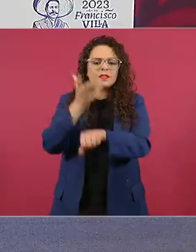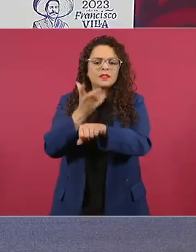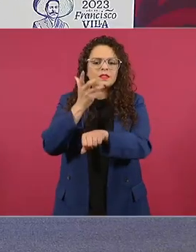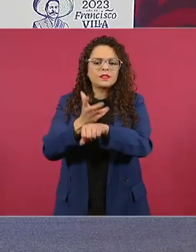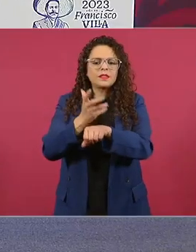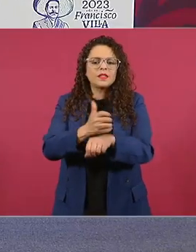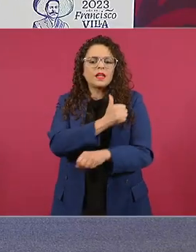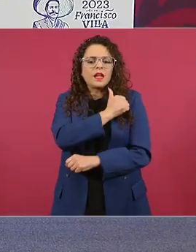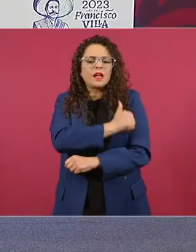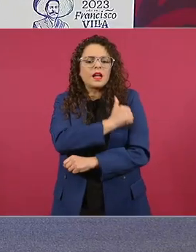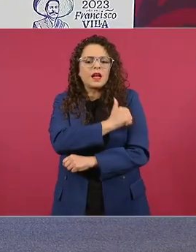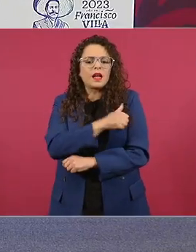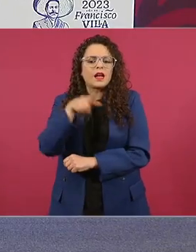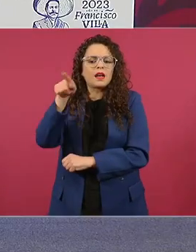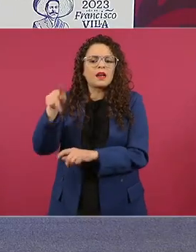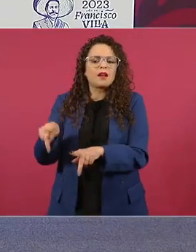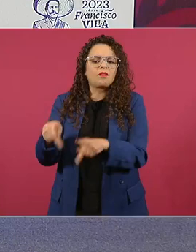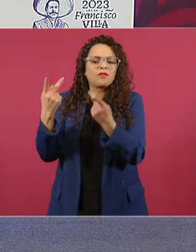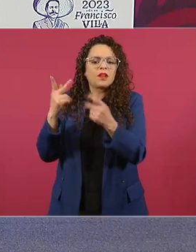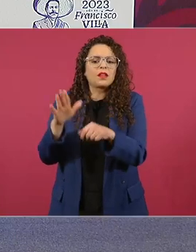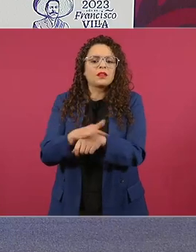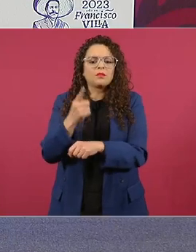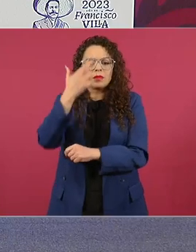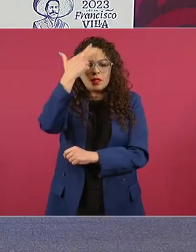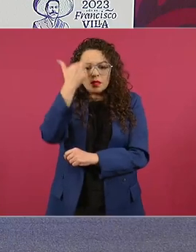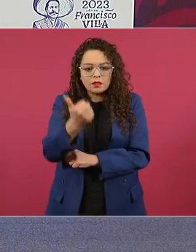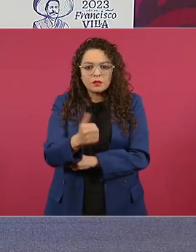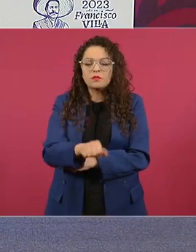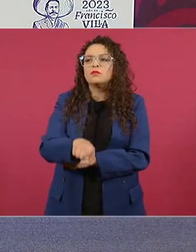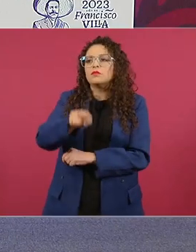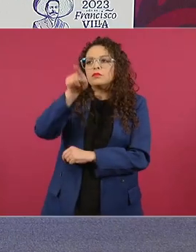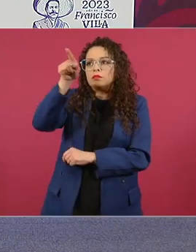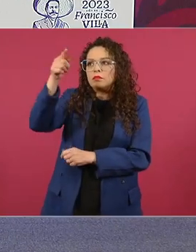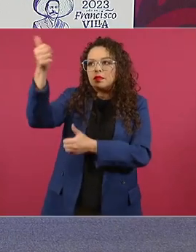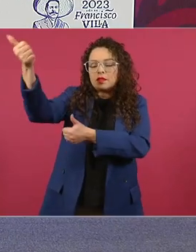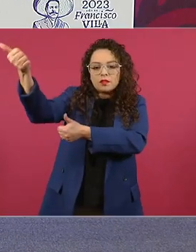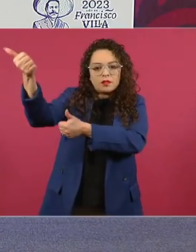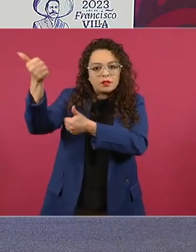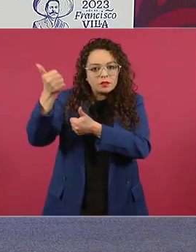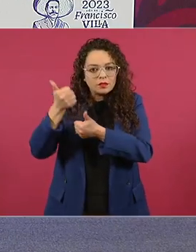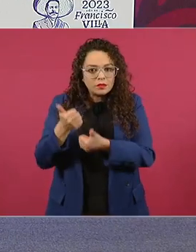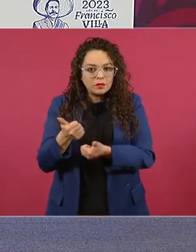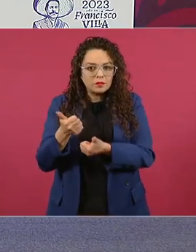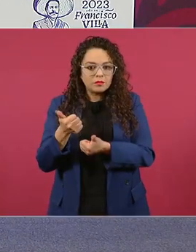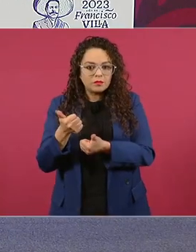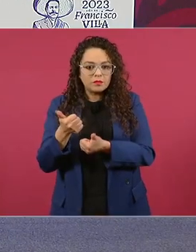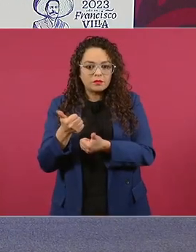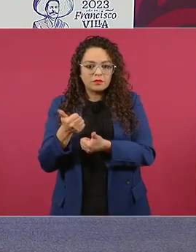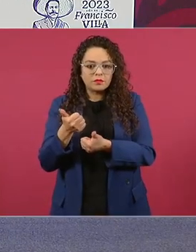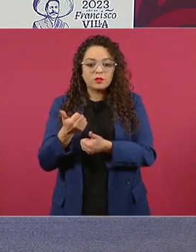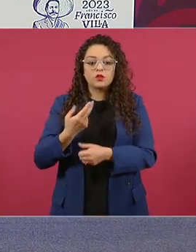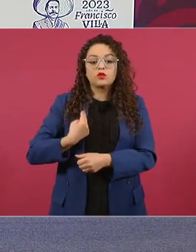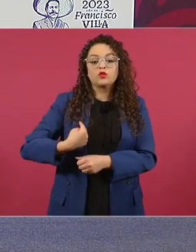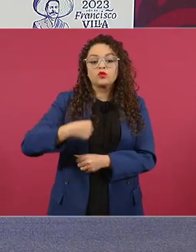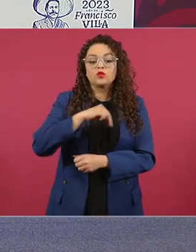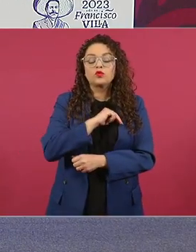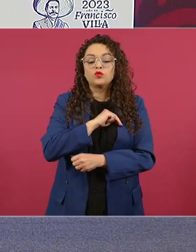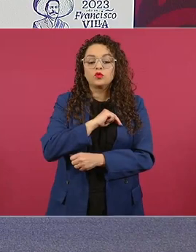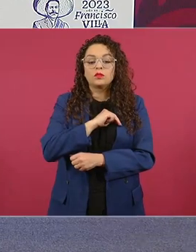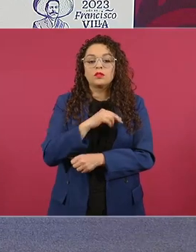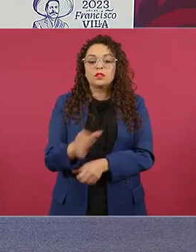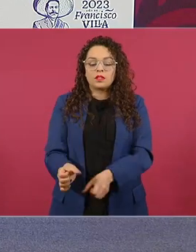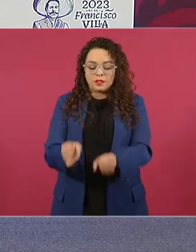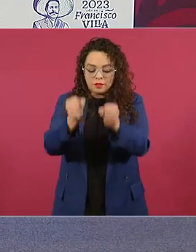y Canadá? Porque de allá proceden básicamente pero porque nosotros necesitamos tener